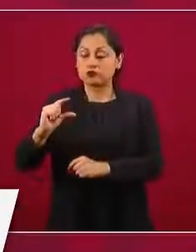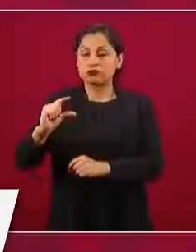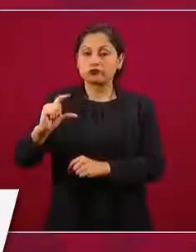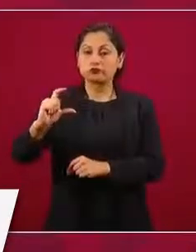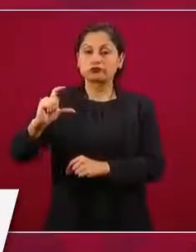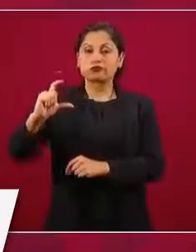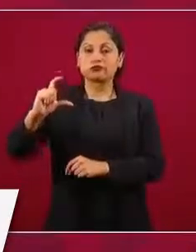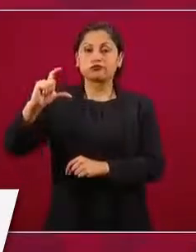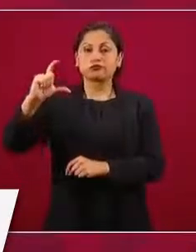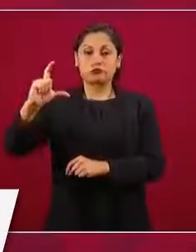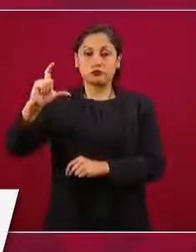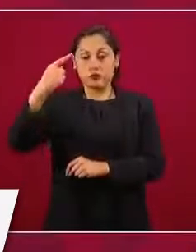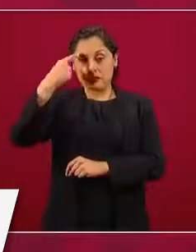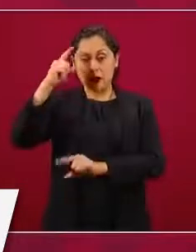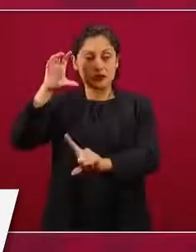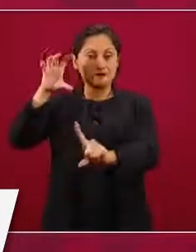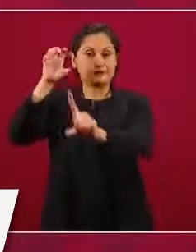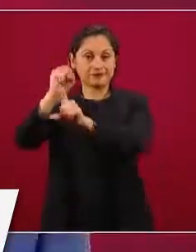lograrlo.